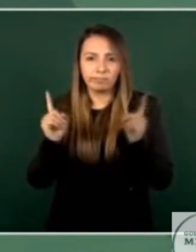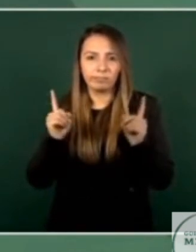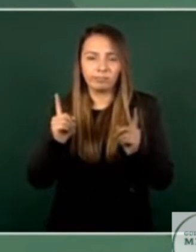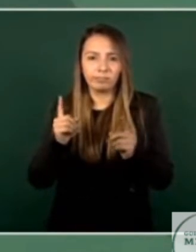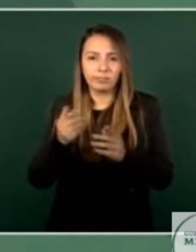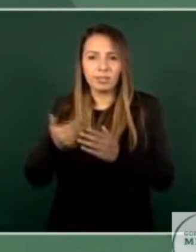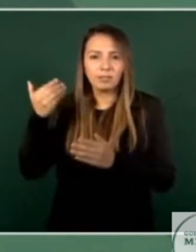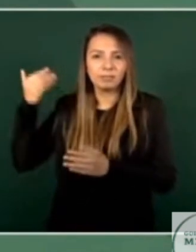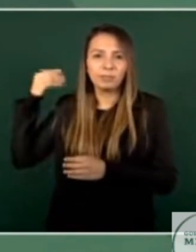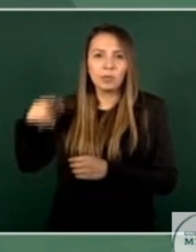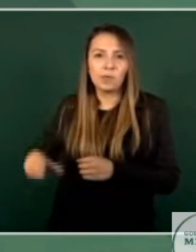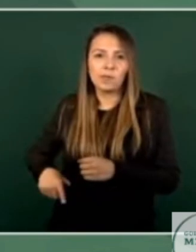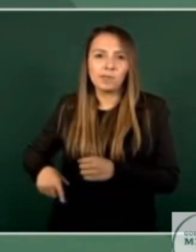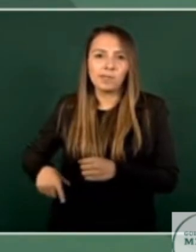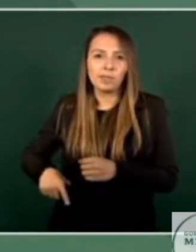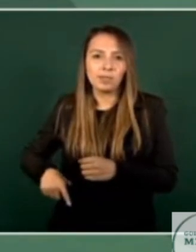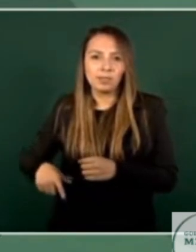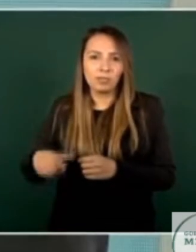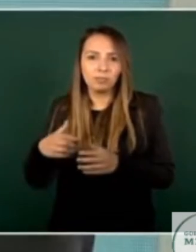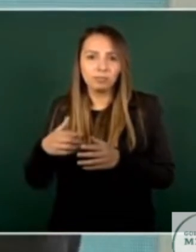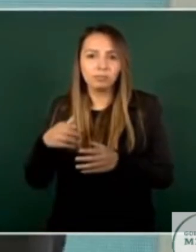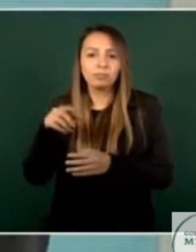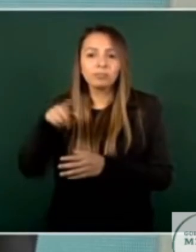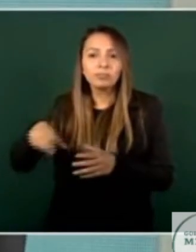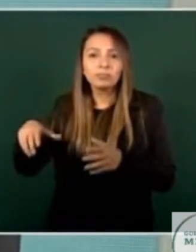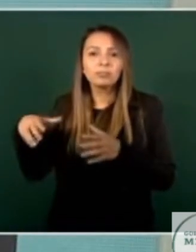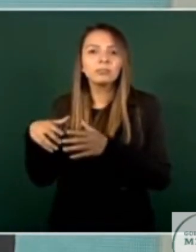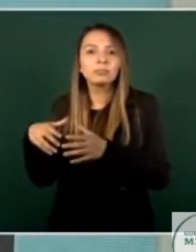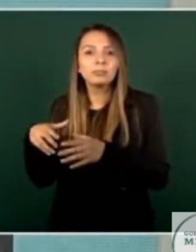neoliberal de que se asociaba